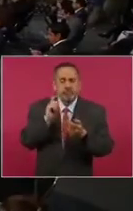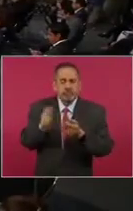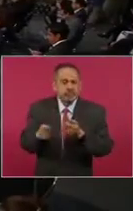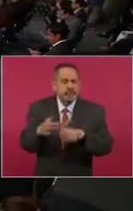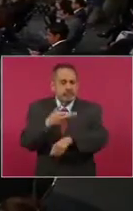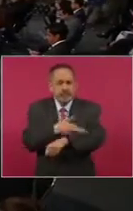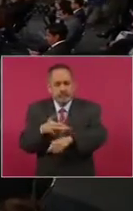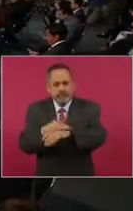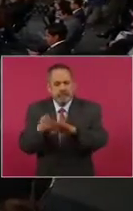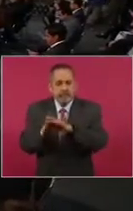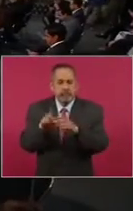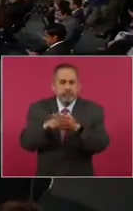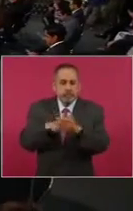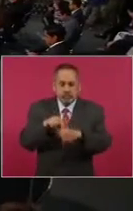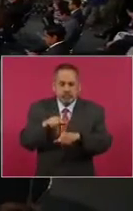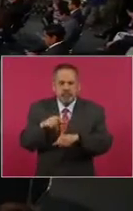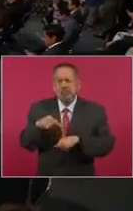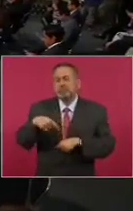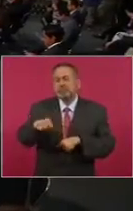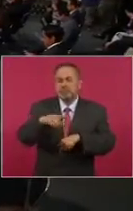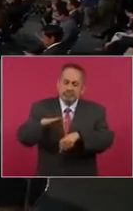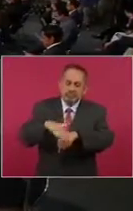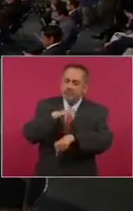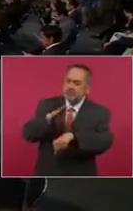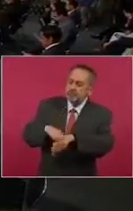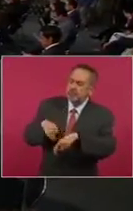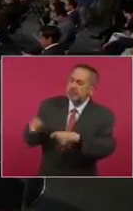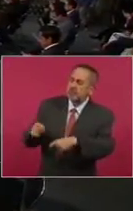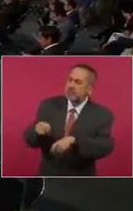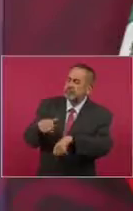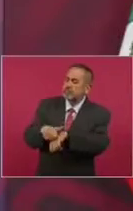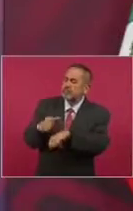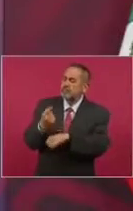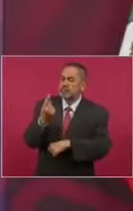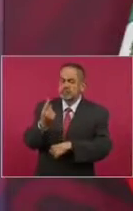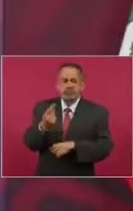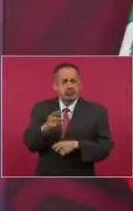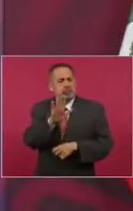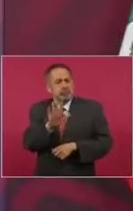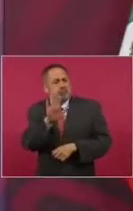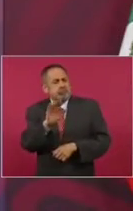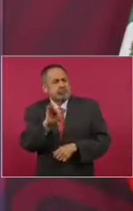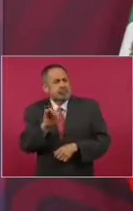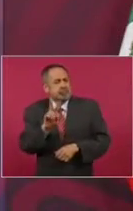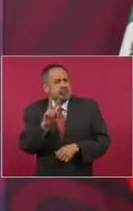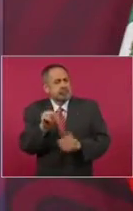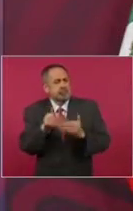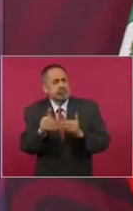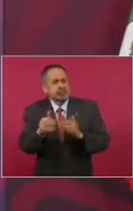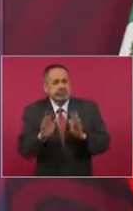categoría 1. Sí, la calificación. La calificación, sí, que no